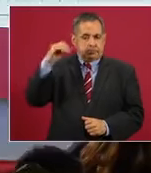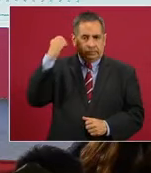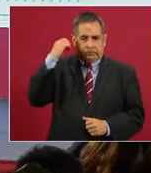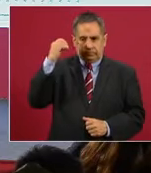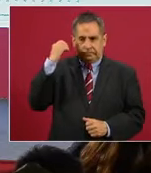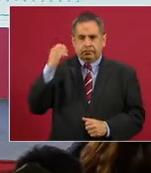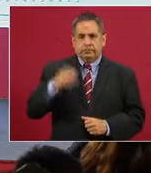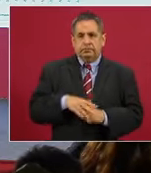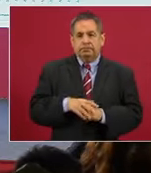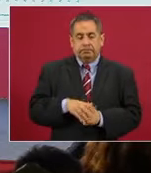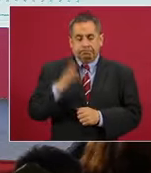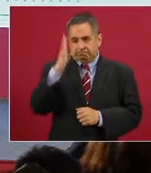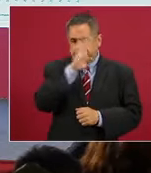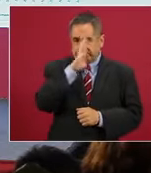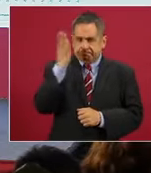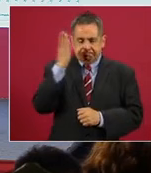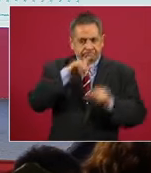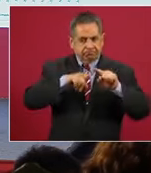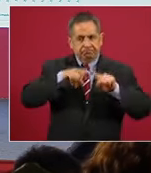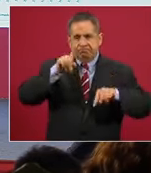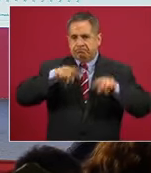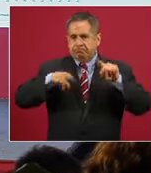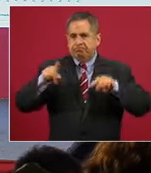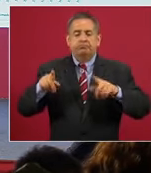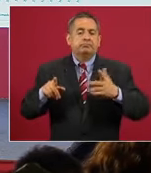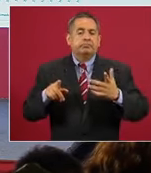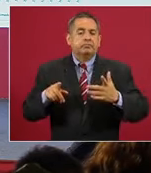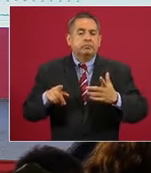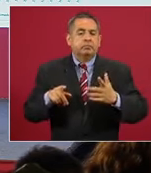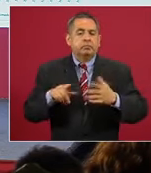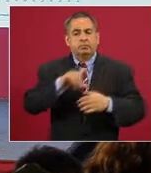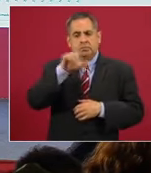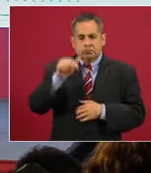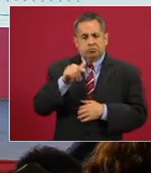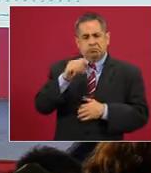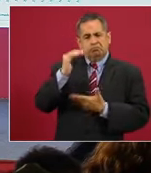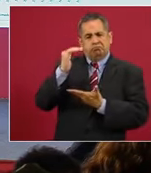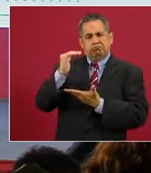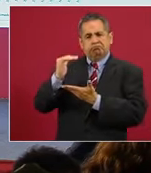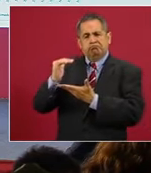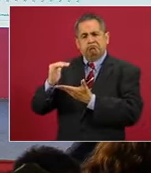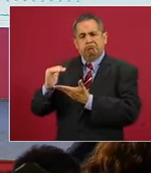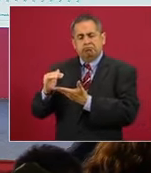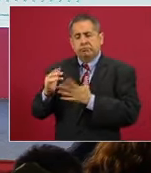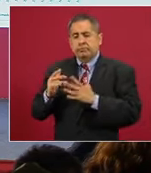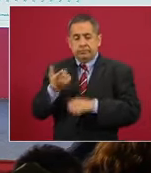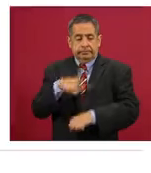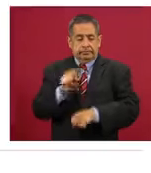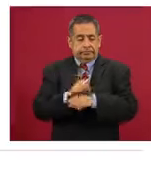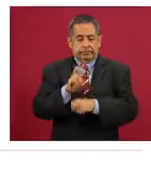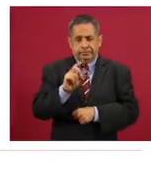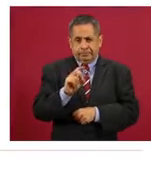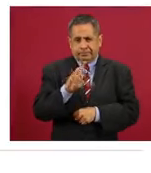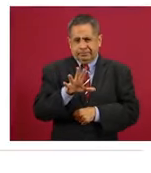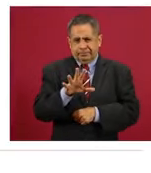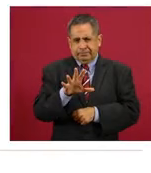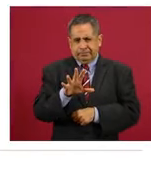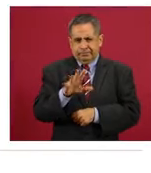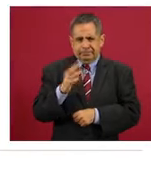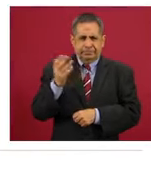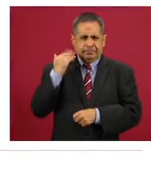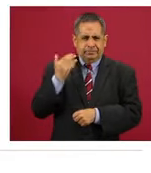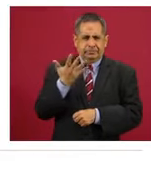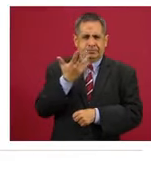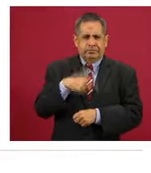Oaxaca, cambios también, algunas exacerbaciones, después una tendencia clara de descenso y desde la semana 35, es decir, hace